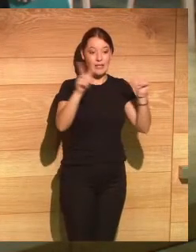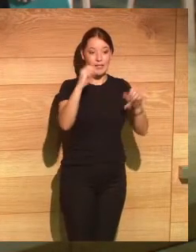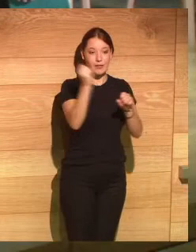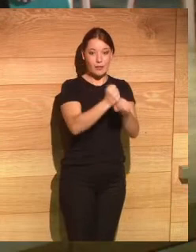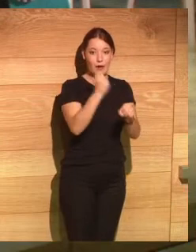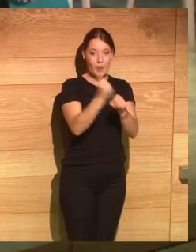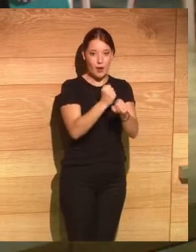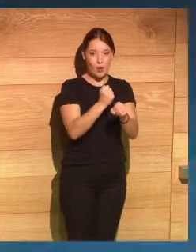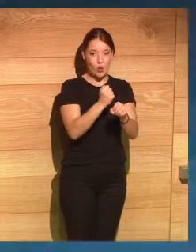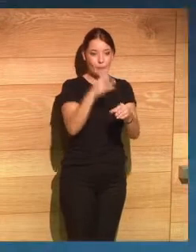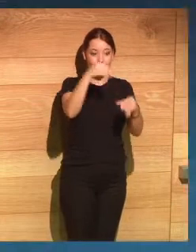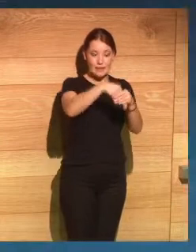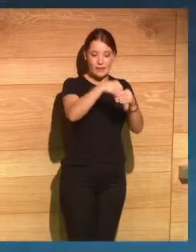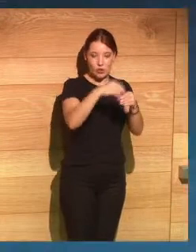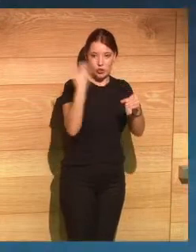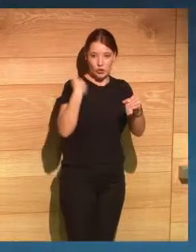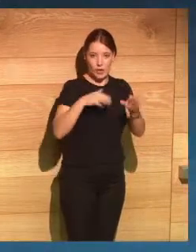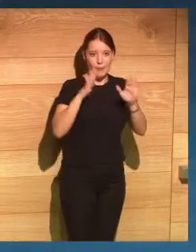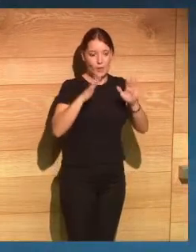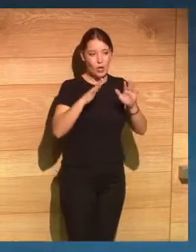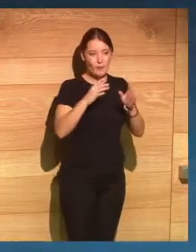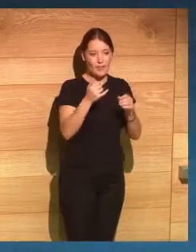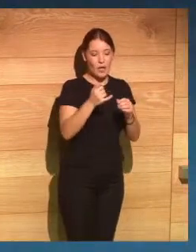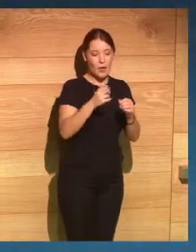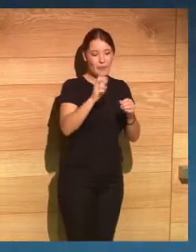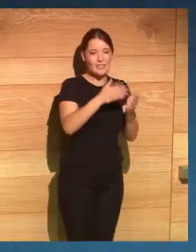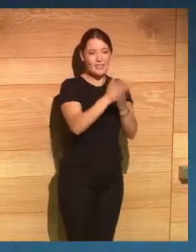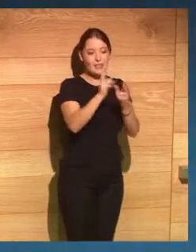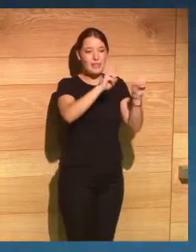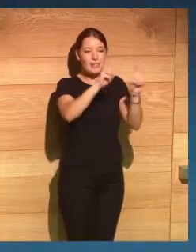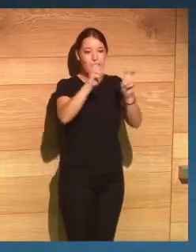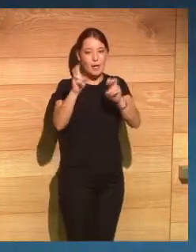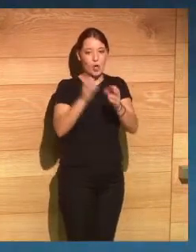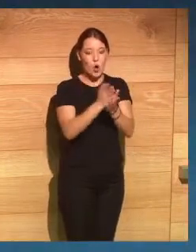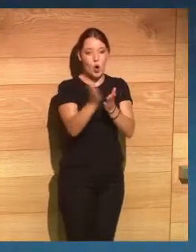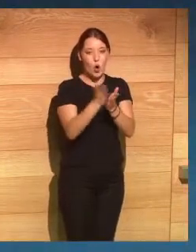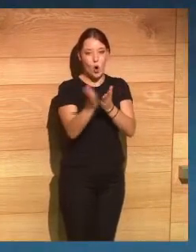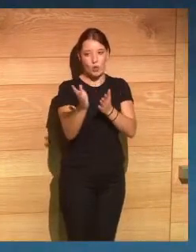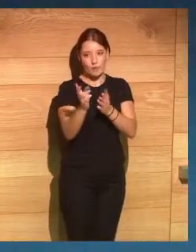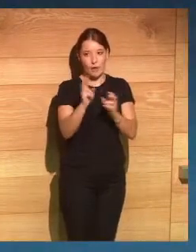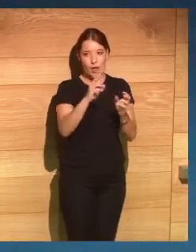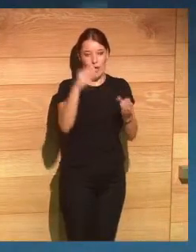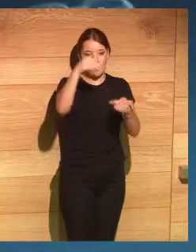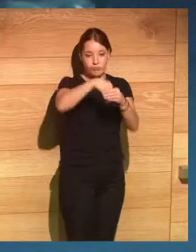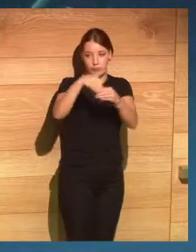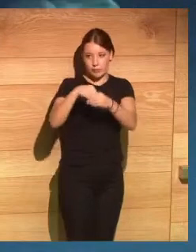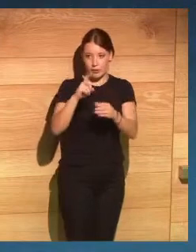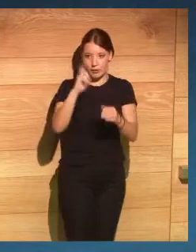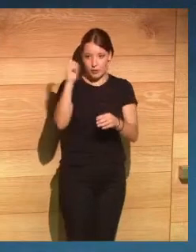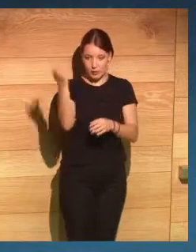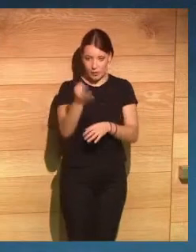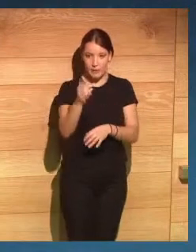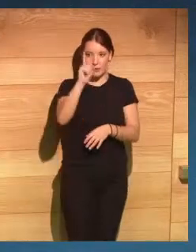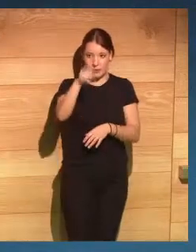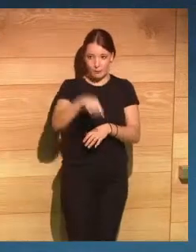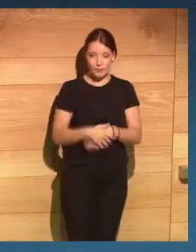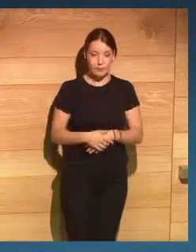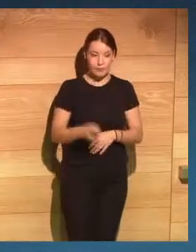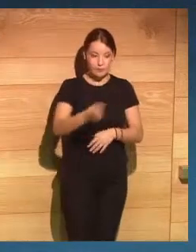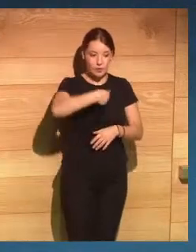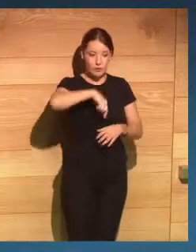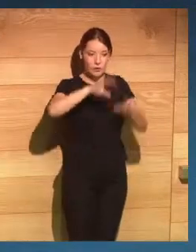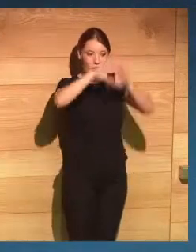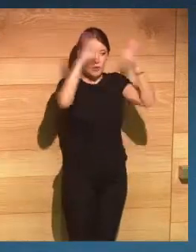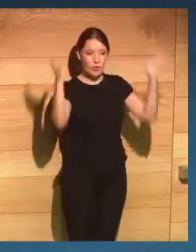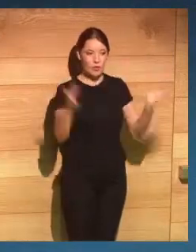ahora se tiene que ir avanzando en otras líneas pero consideramos que como hemos dicho cibercontinante estamos unidos